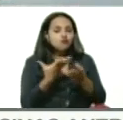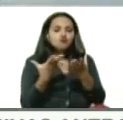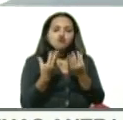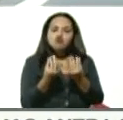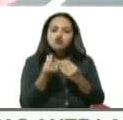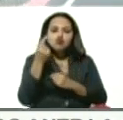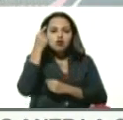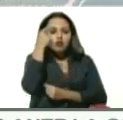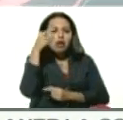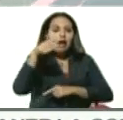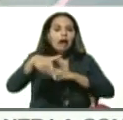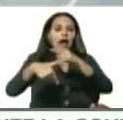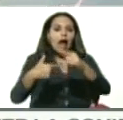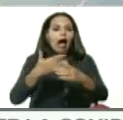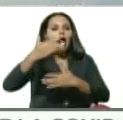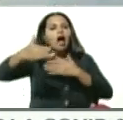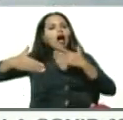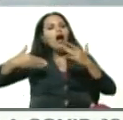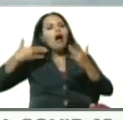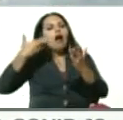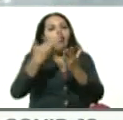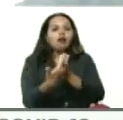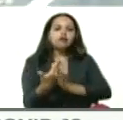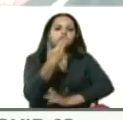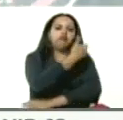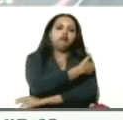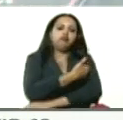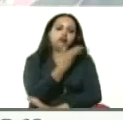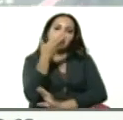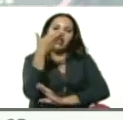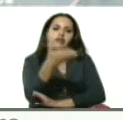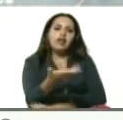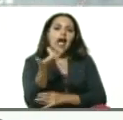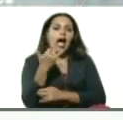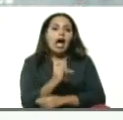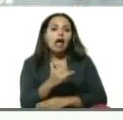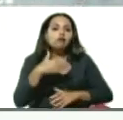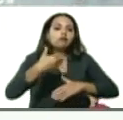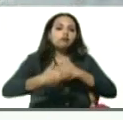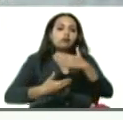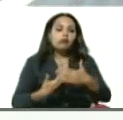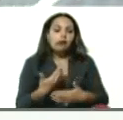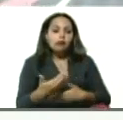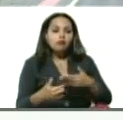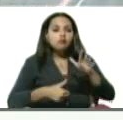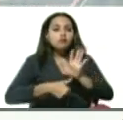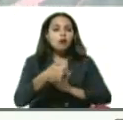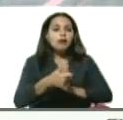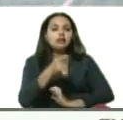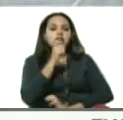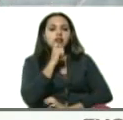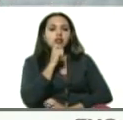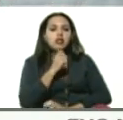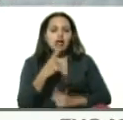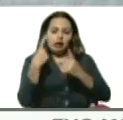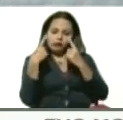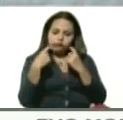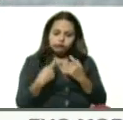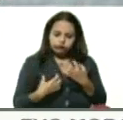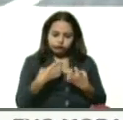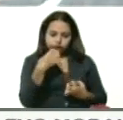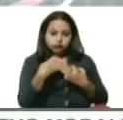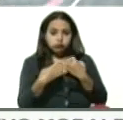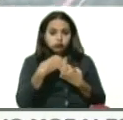acudir a un hospital centinela, ya tenía bastante avanzada enfermedad, los rayos X reportaron neumonía